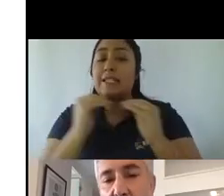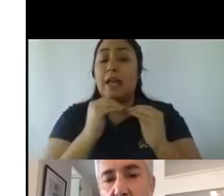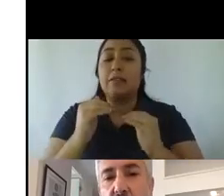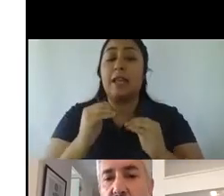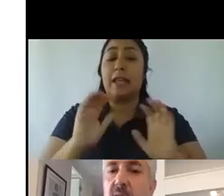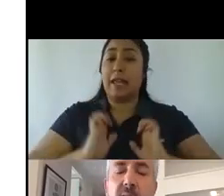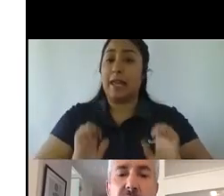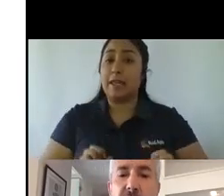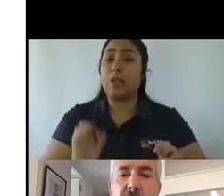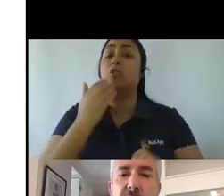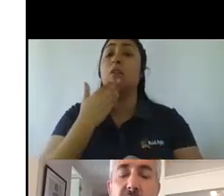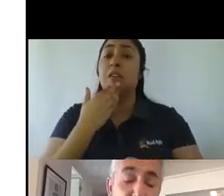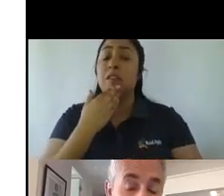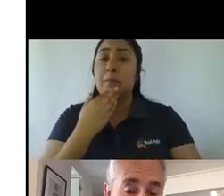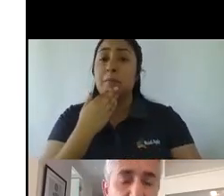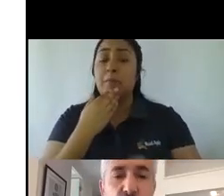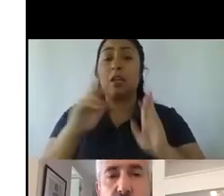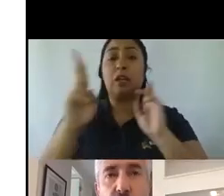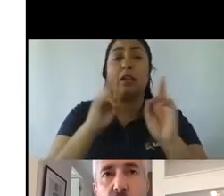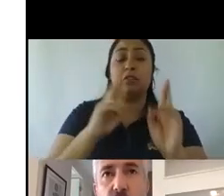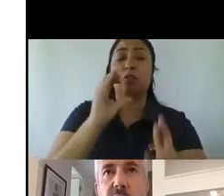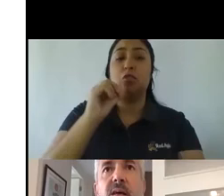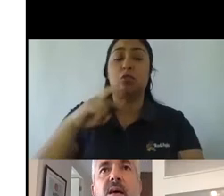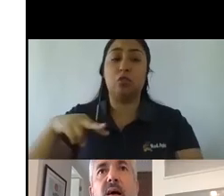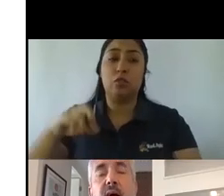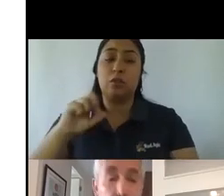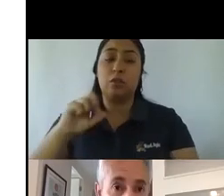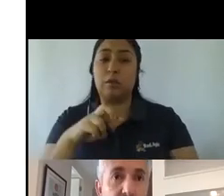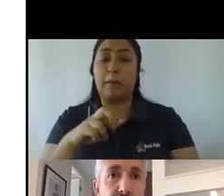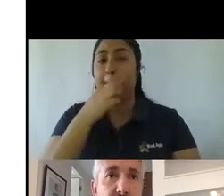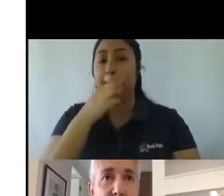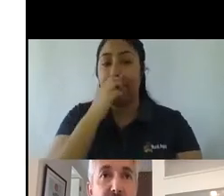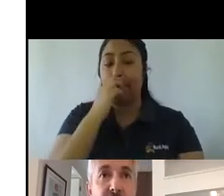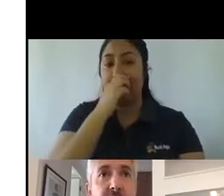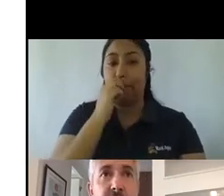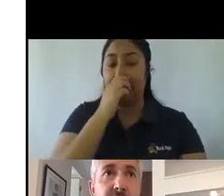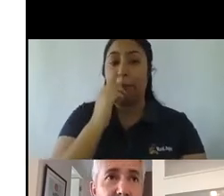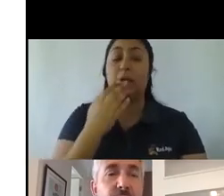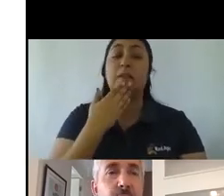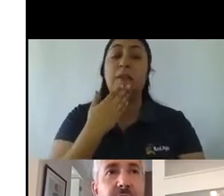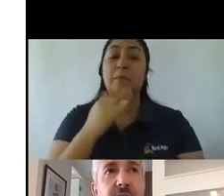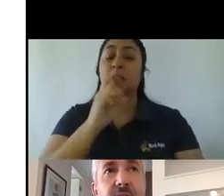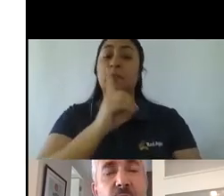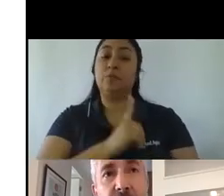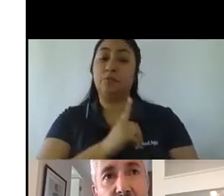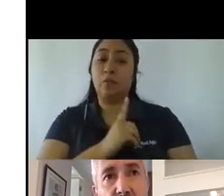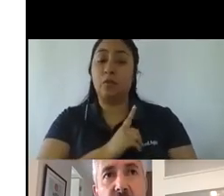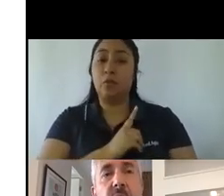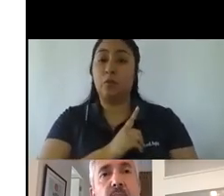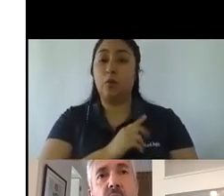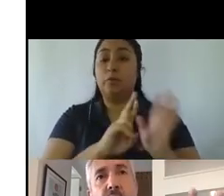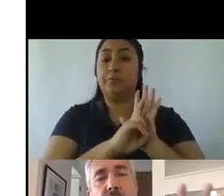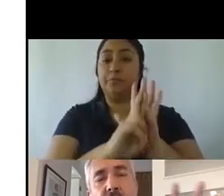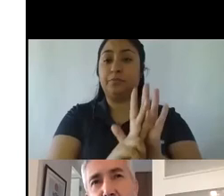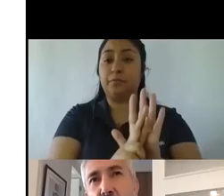que tienen que ver con CONAR, en donde IAB, por supuesto, es socia, y Dubok también, tienen representantes también en esa mesa,